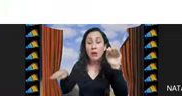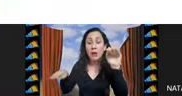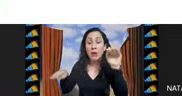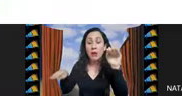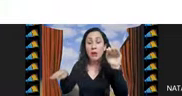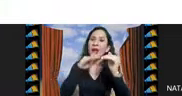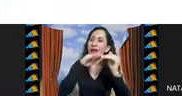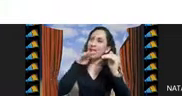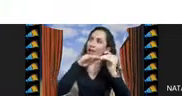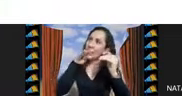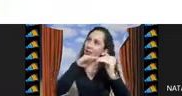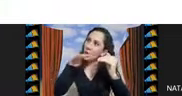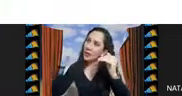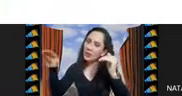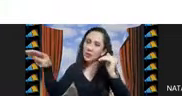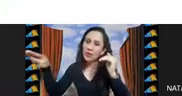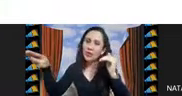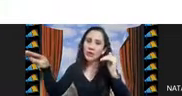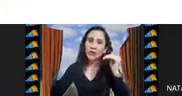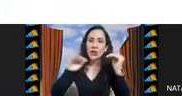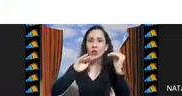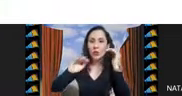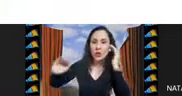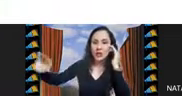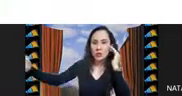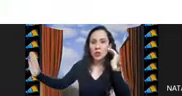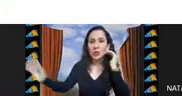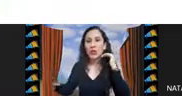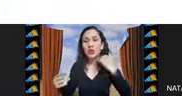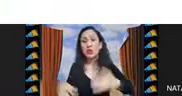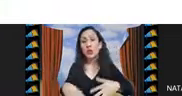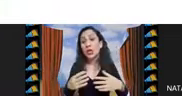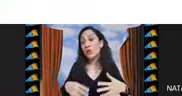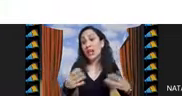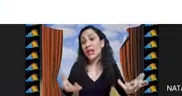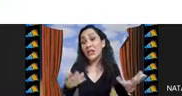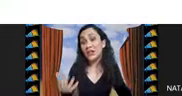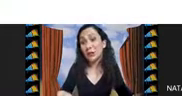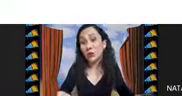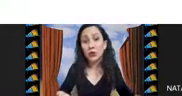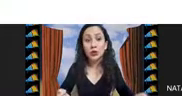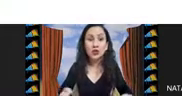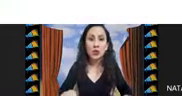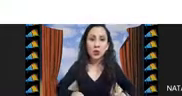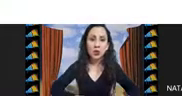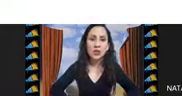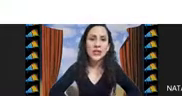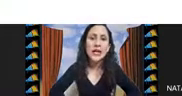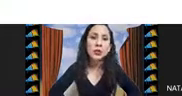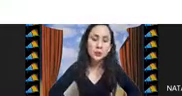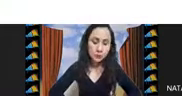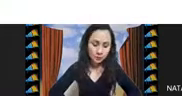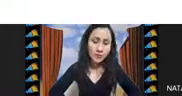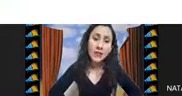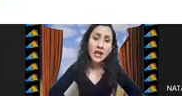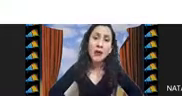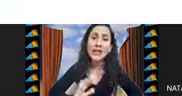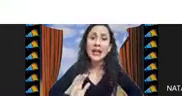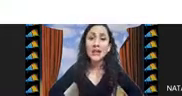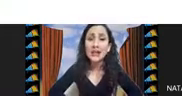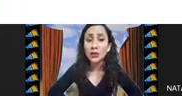características qué es lo que hizo internamente el algoritmo y qué solución encontró y voy a analizar todos esos conjuntos de datos